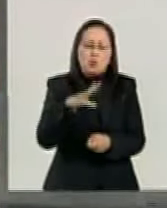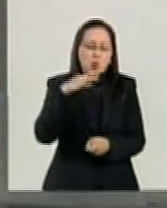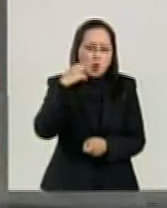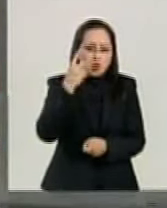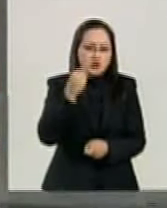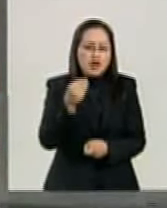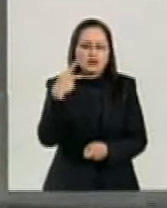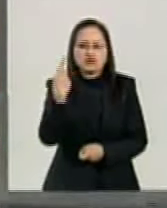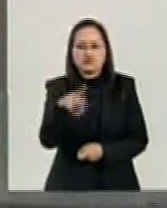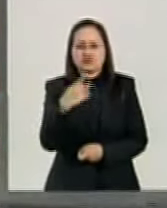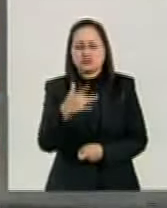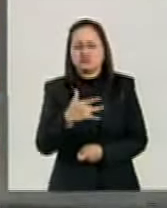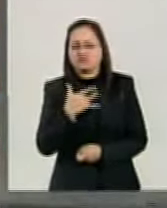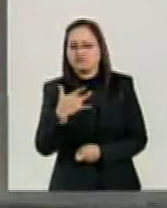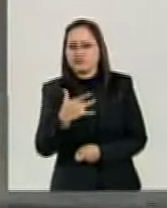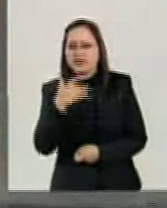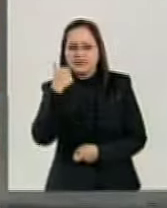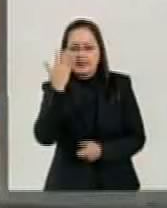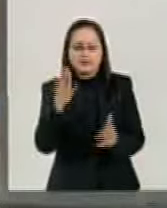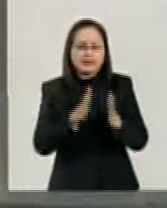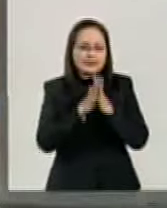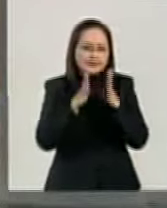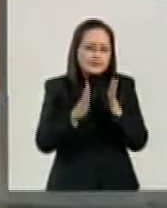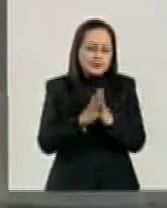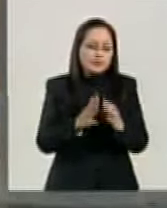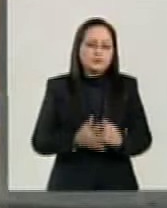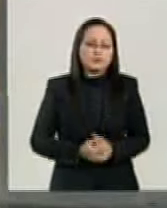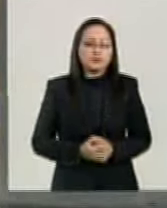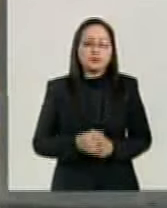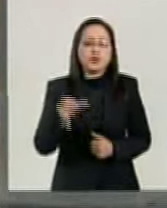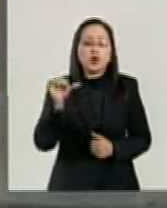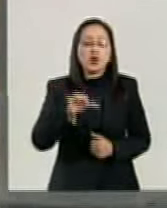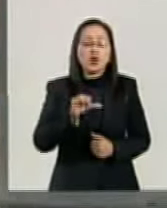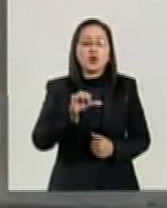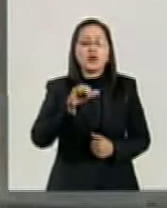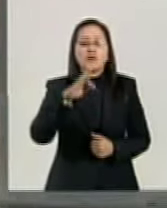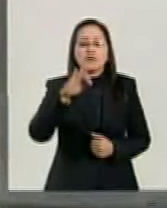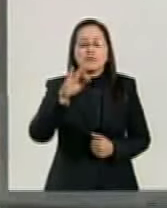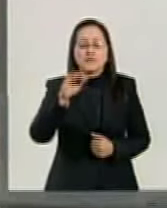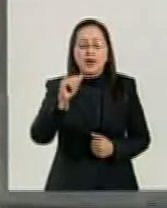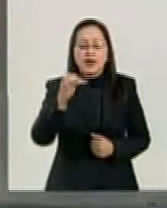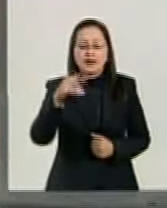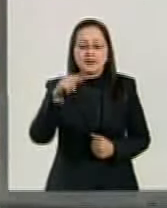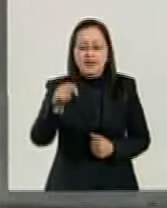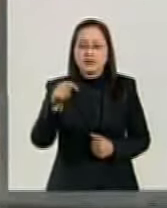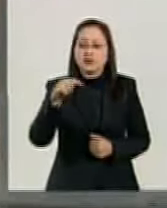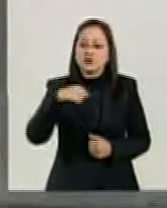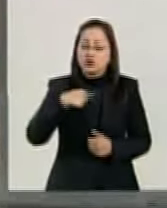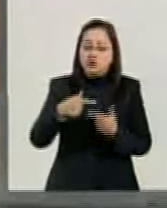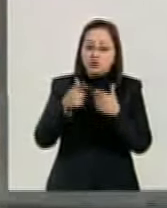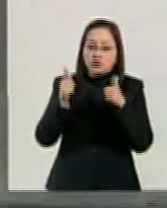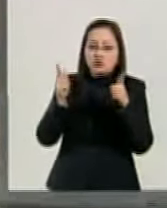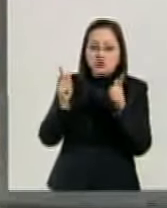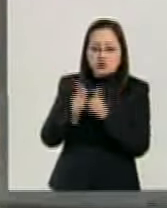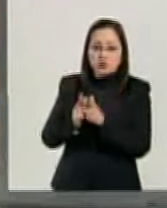espíritu de participación. Hoy a don Omar Fallad, a nombre del Grupo Parlamentario, quiero